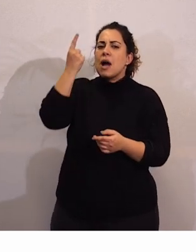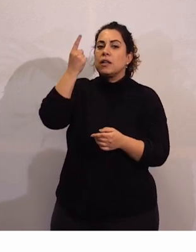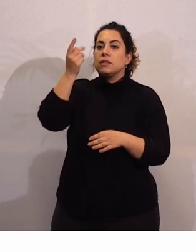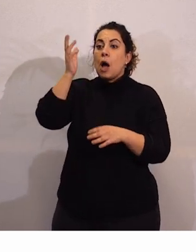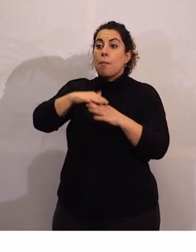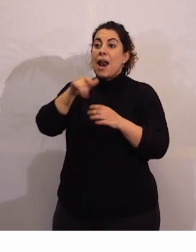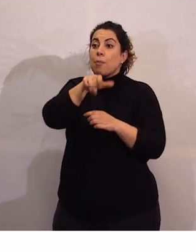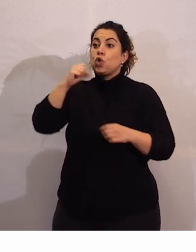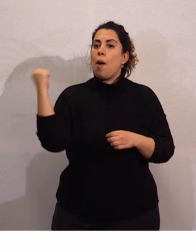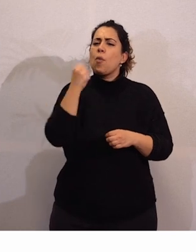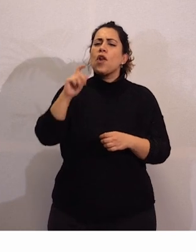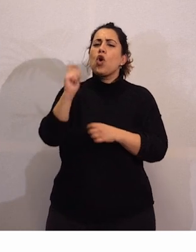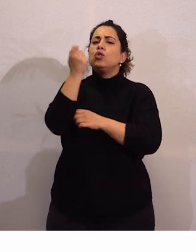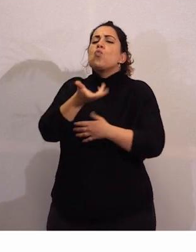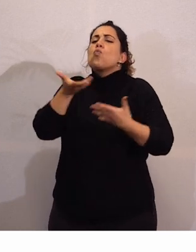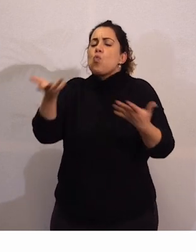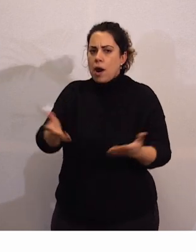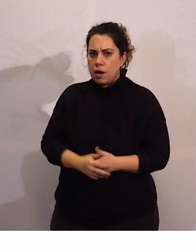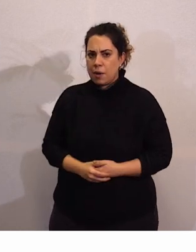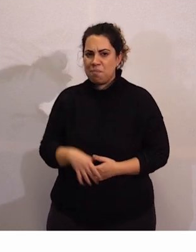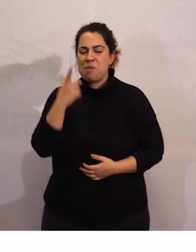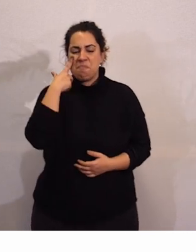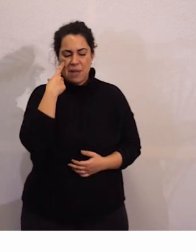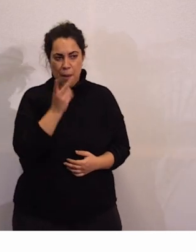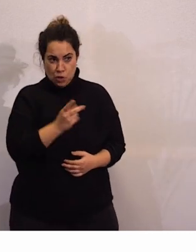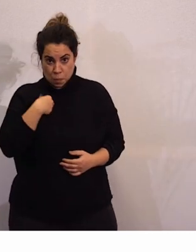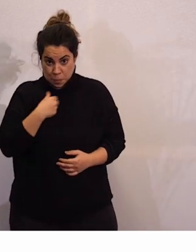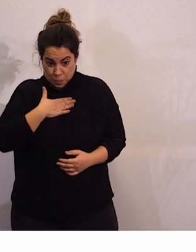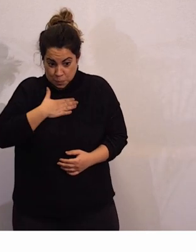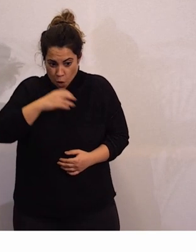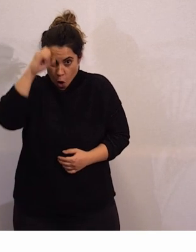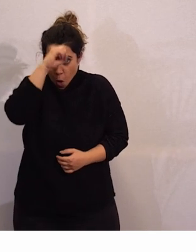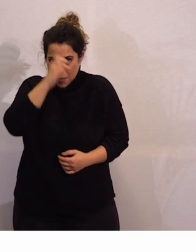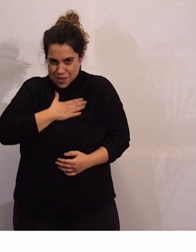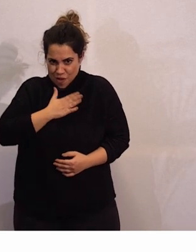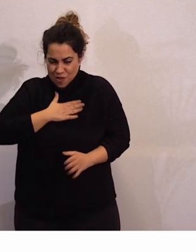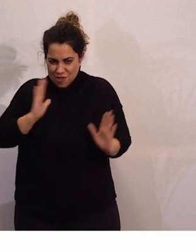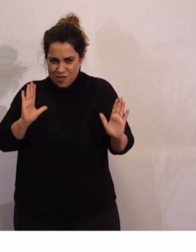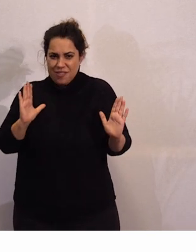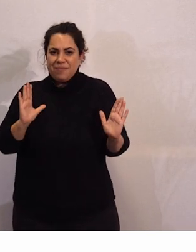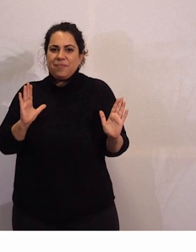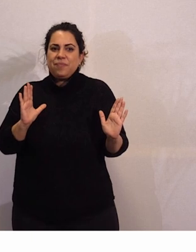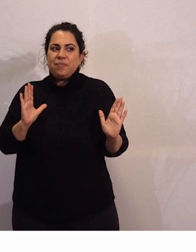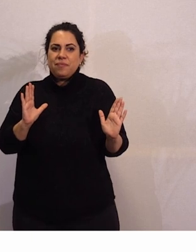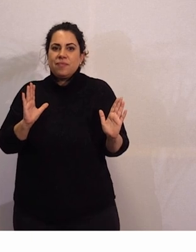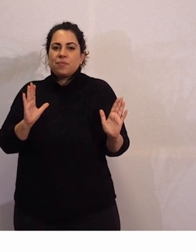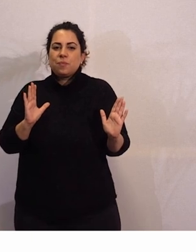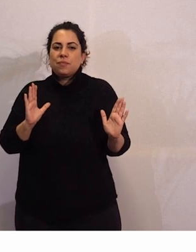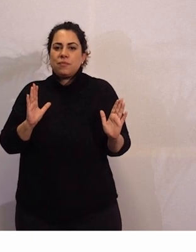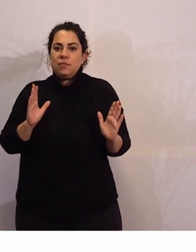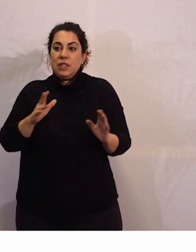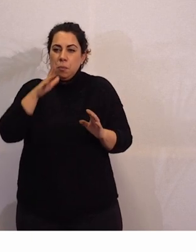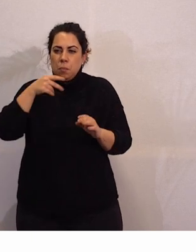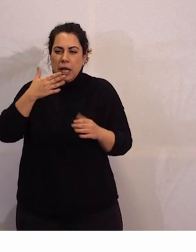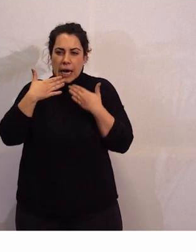el poder de las personas? Pues mira, Victoria, en mi humilde opinión por el recorrido